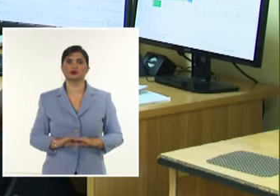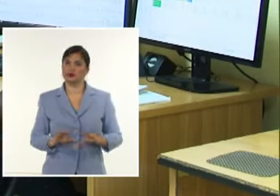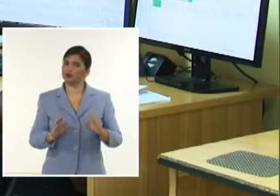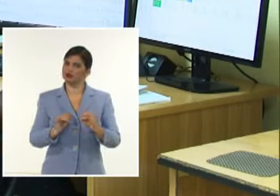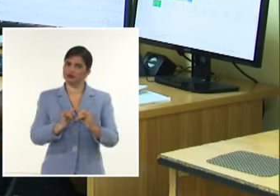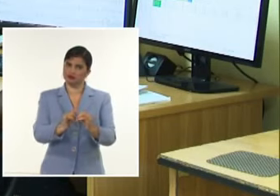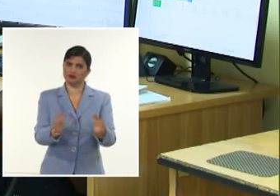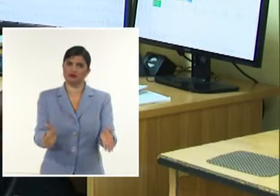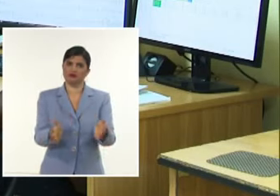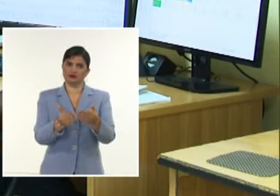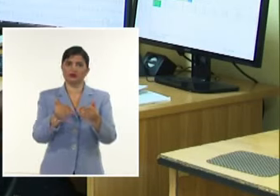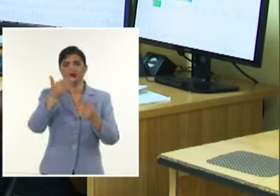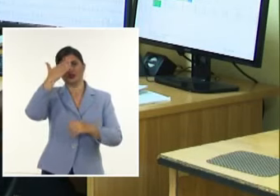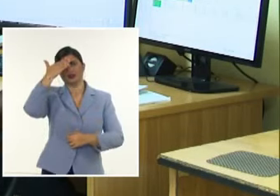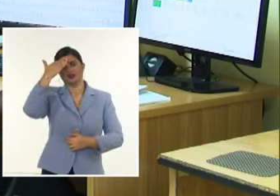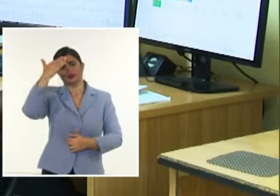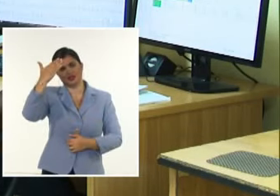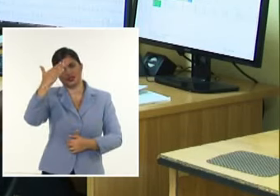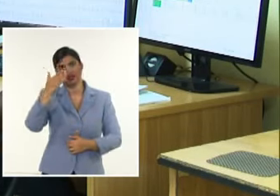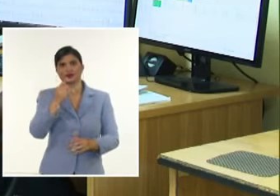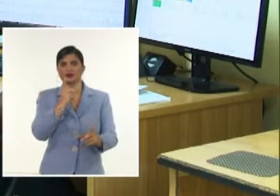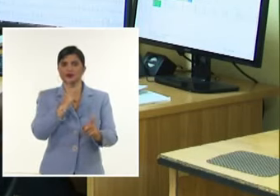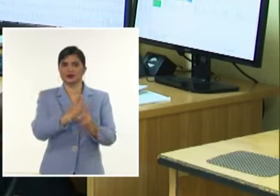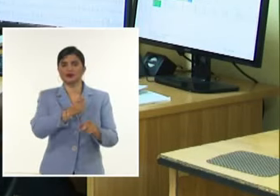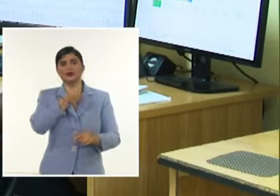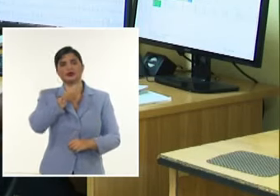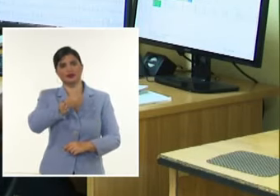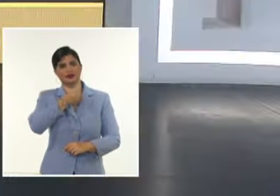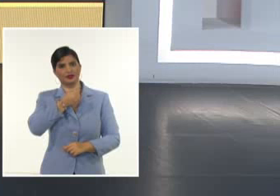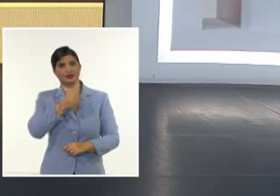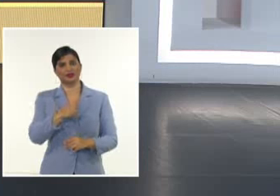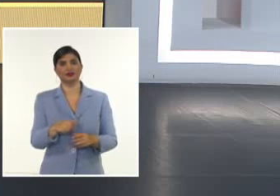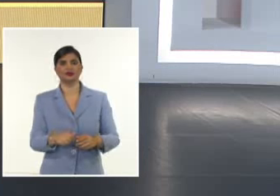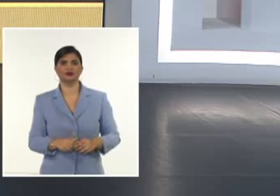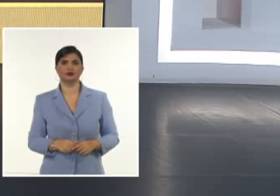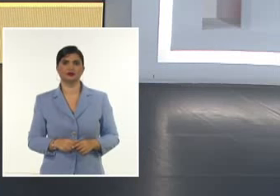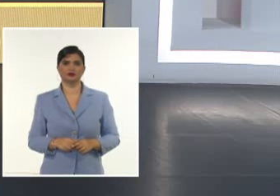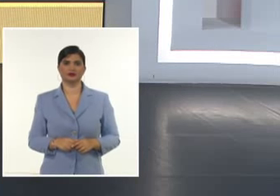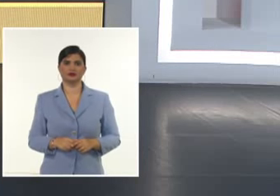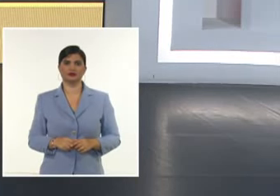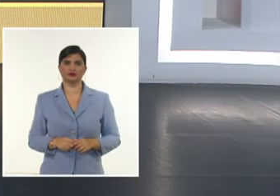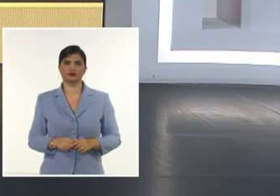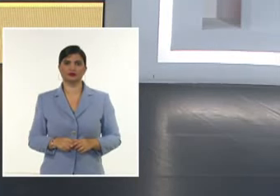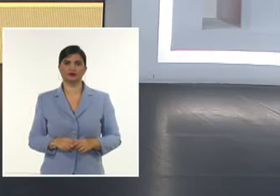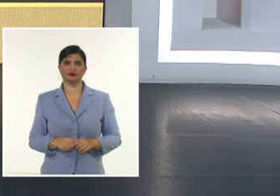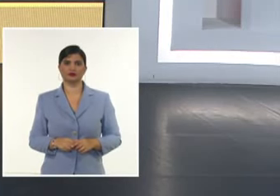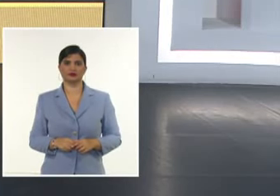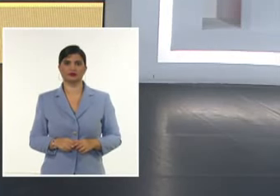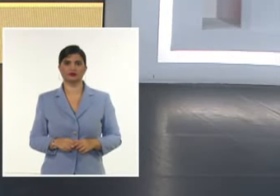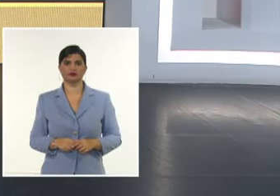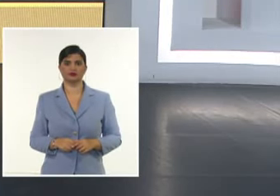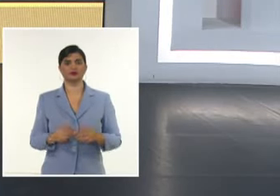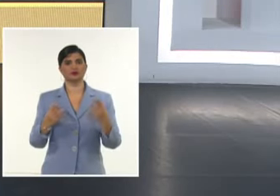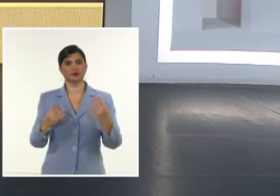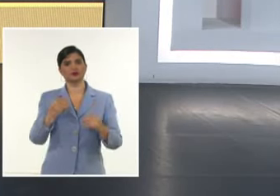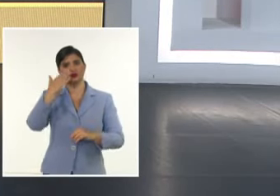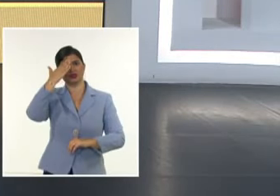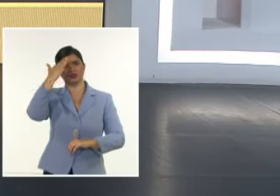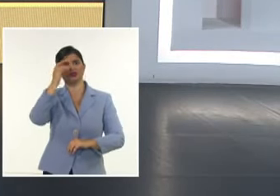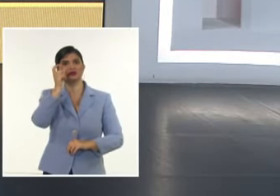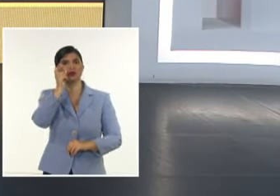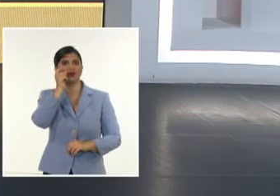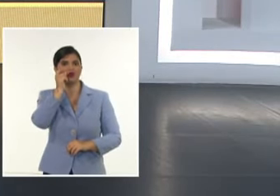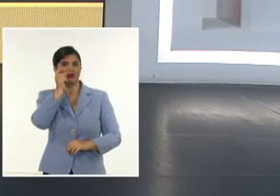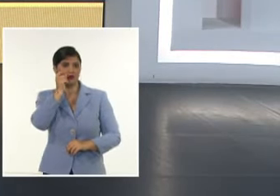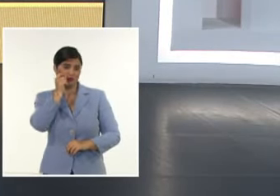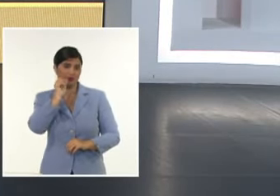damos las gracias Por tenernos en cuenta Para la televisión Muchísimas gracias Doctor A usted Y a mis colegas Santiago Martí Urbano